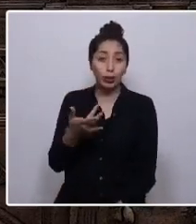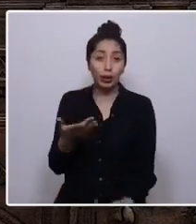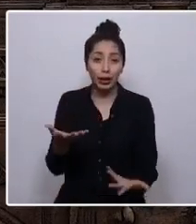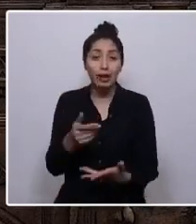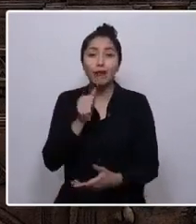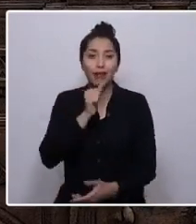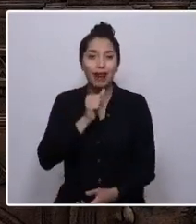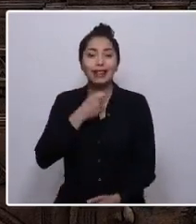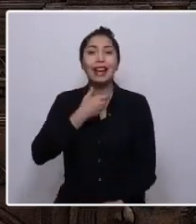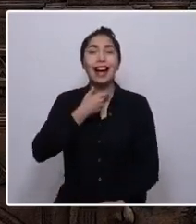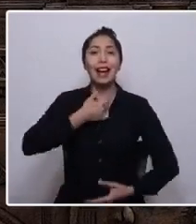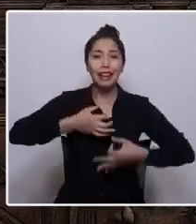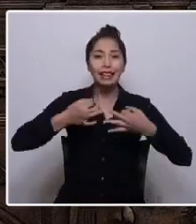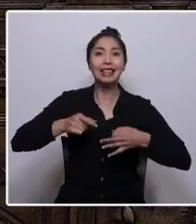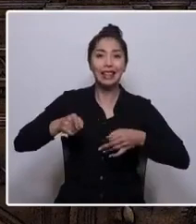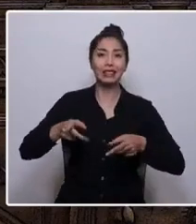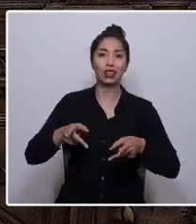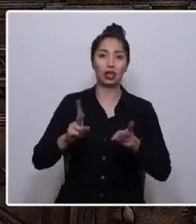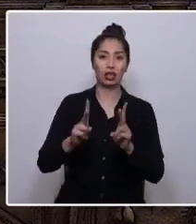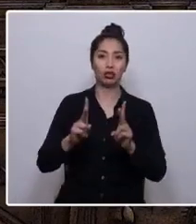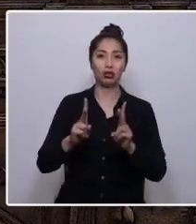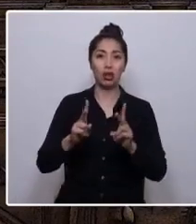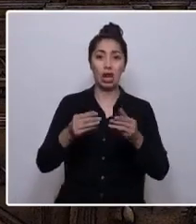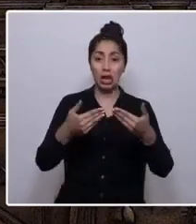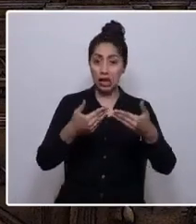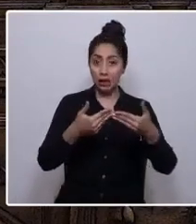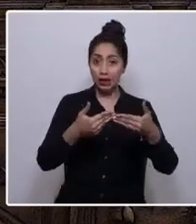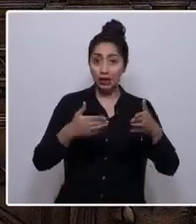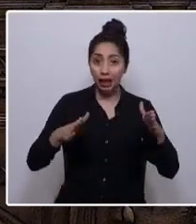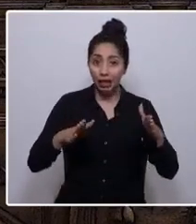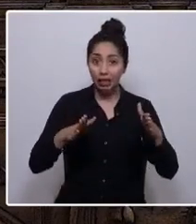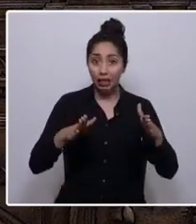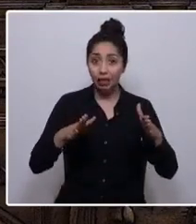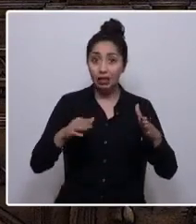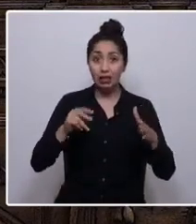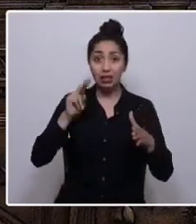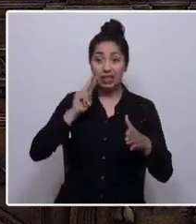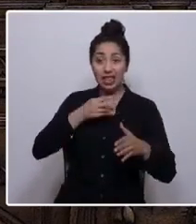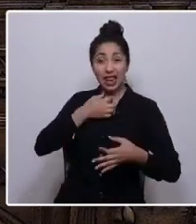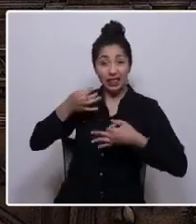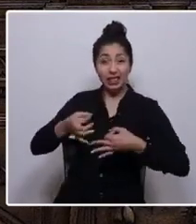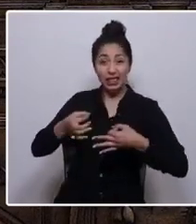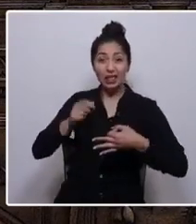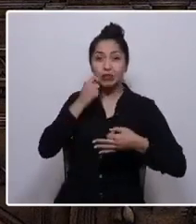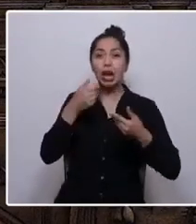derechos, la libertad no es más que una mera ilusión.